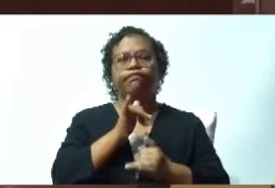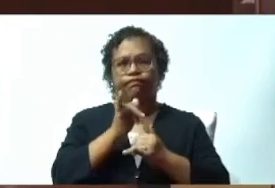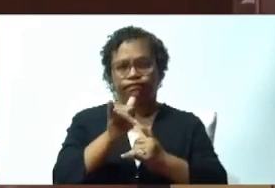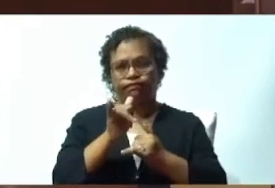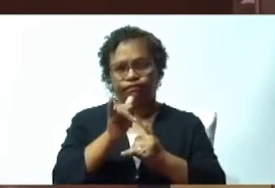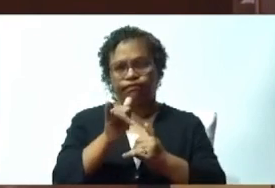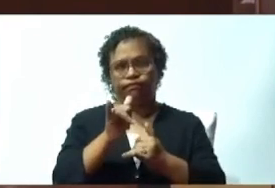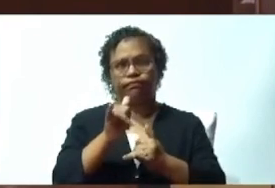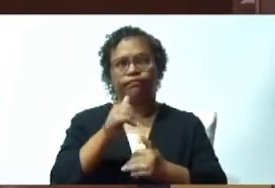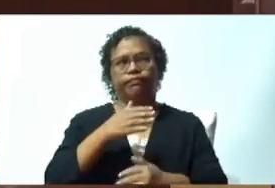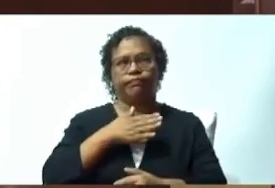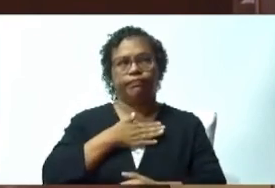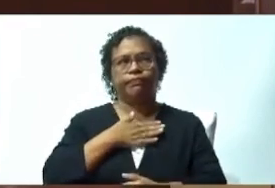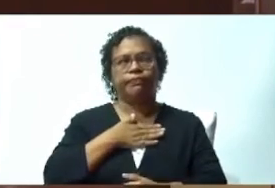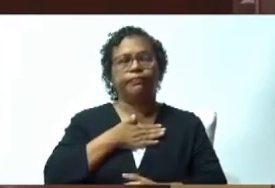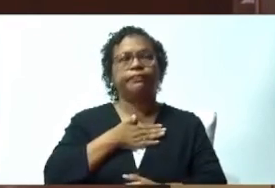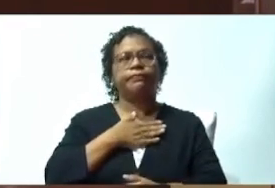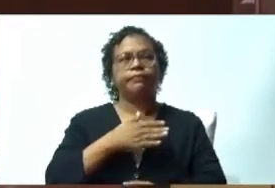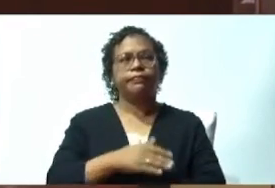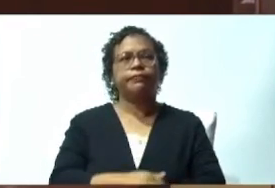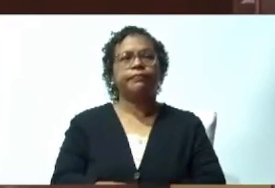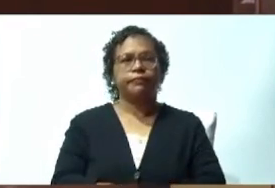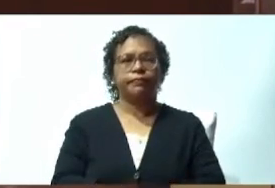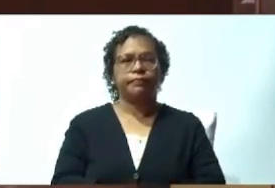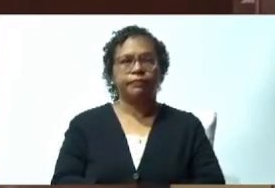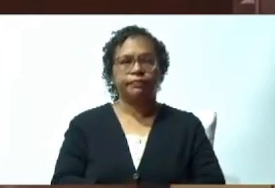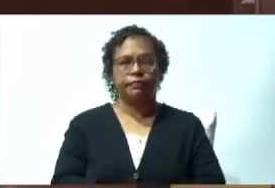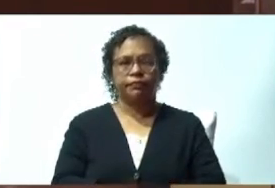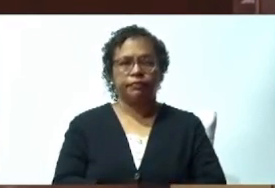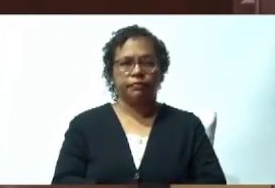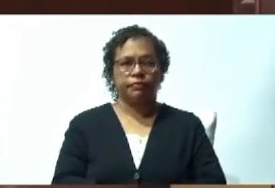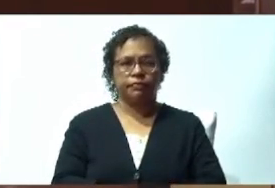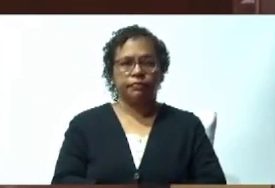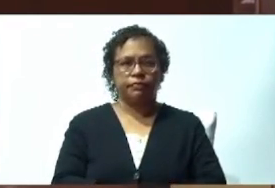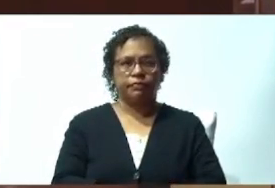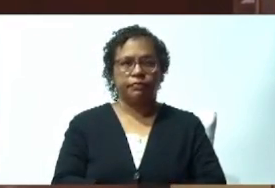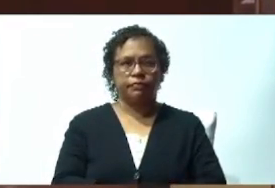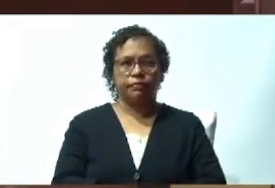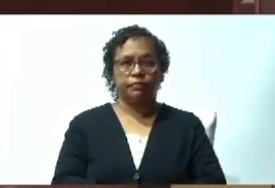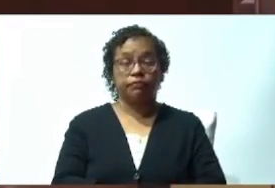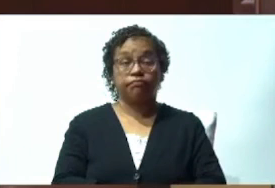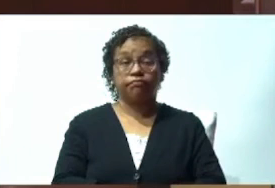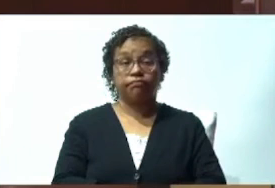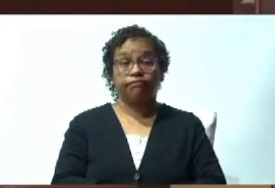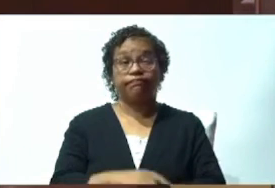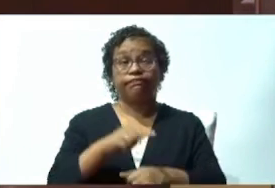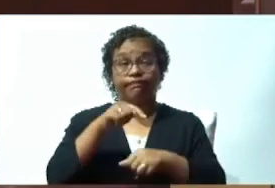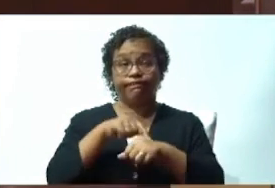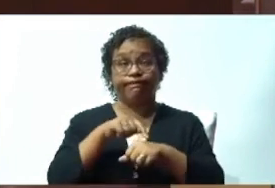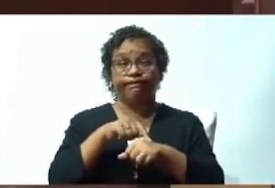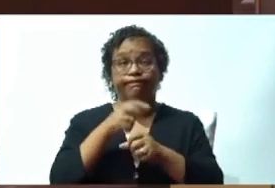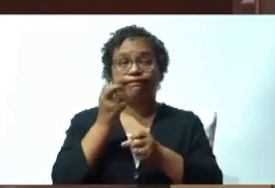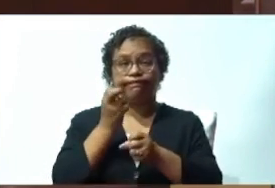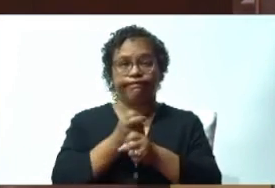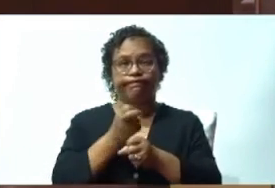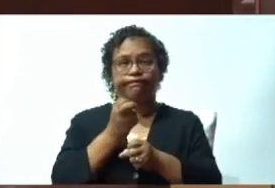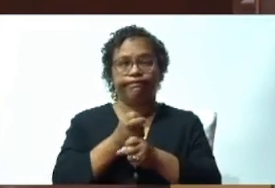nuestra causa en este difícil momento que hemos